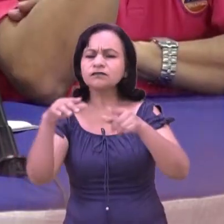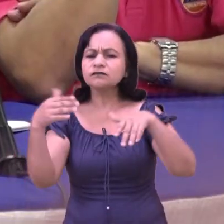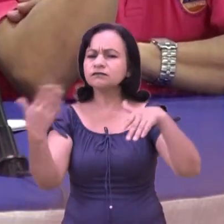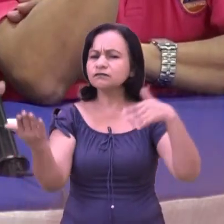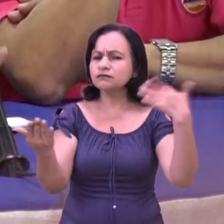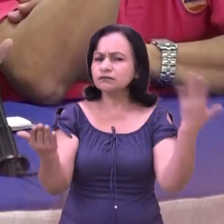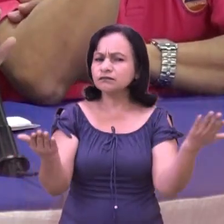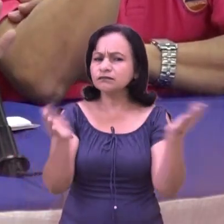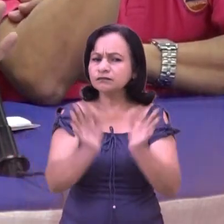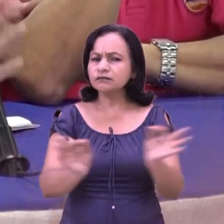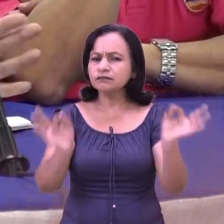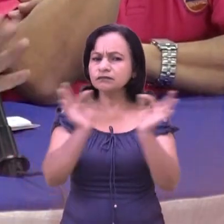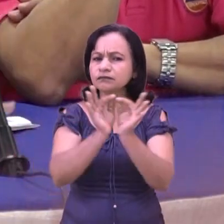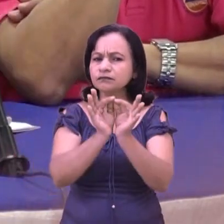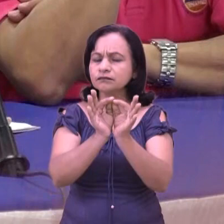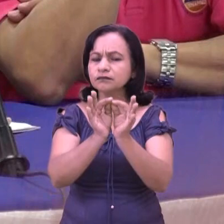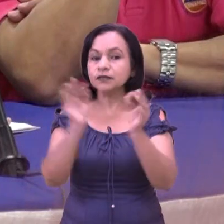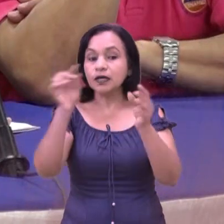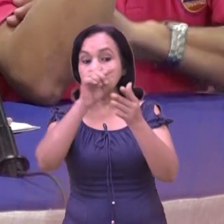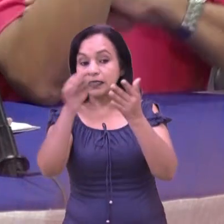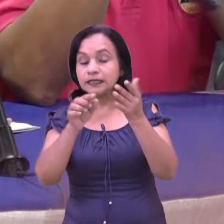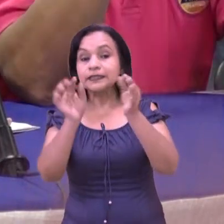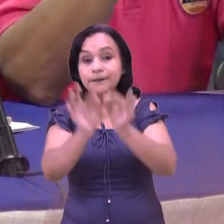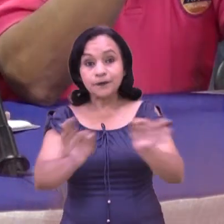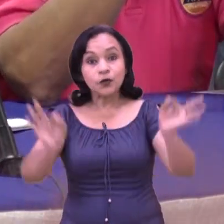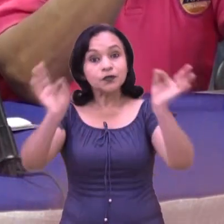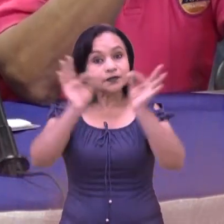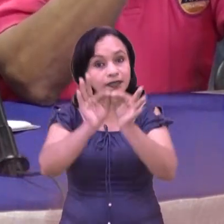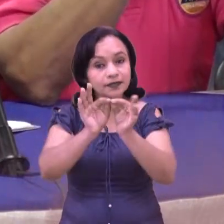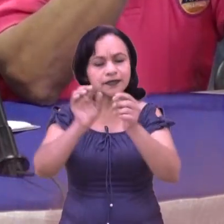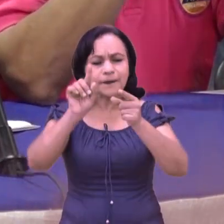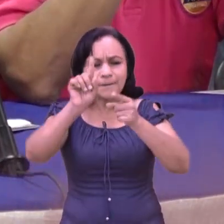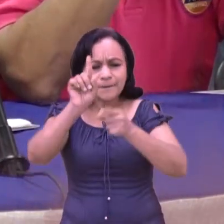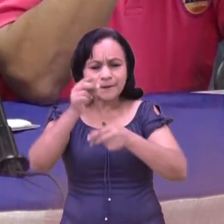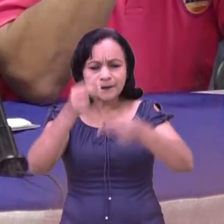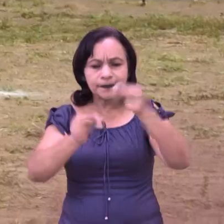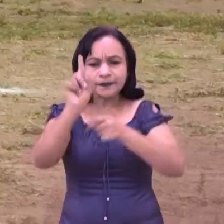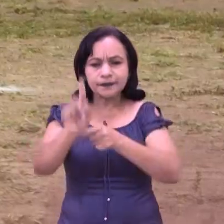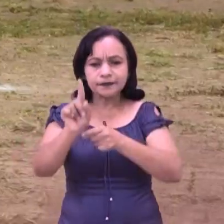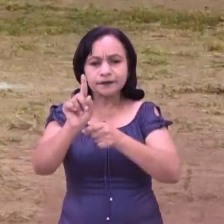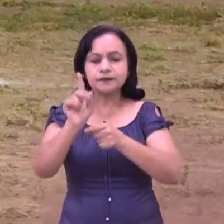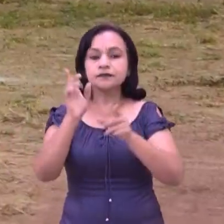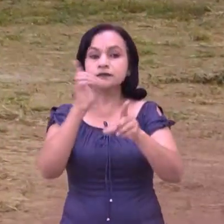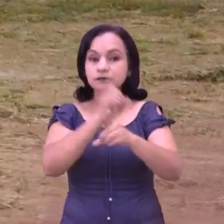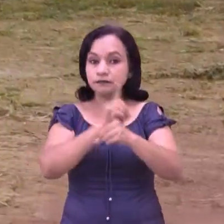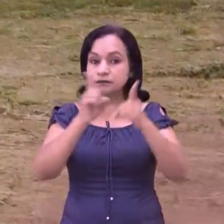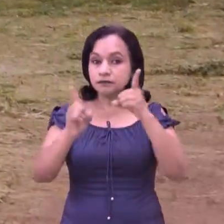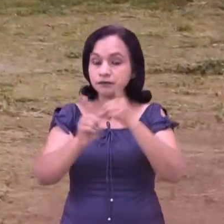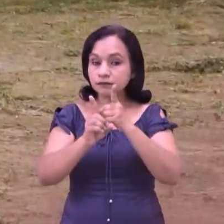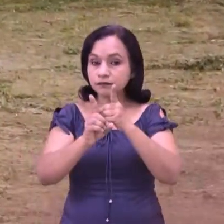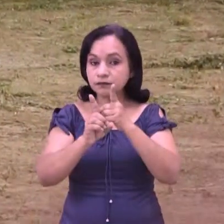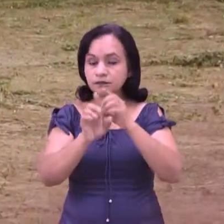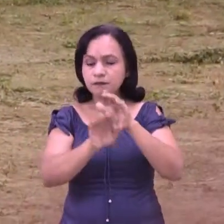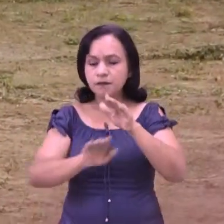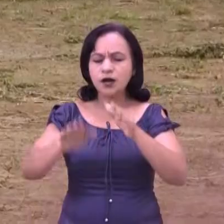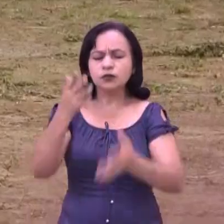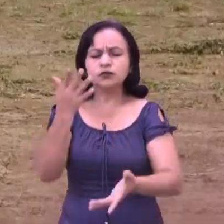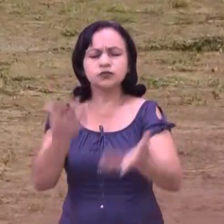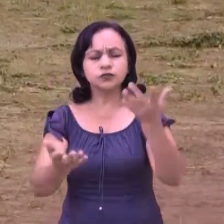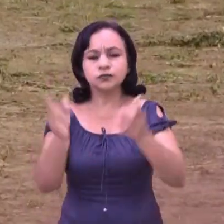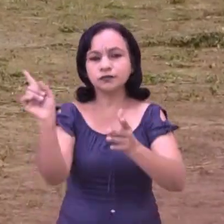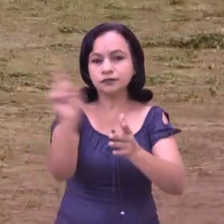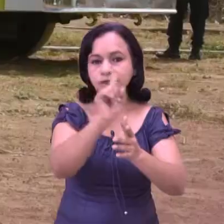cuatro objetivos importantes. Uno es que tenemos que reducir las incidencias o las